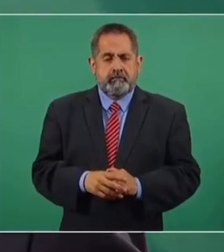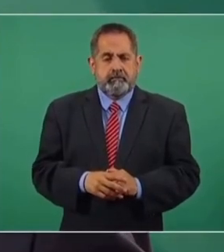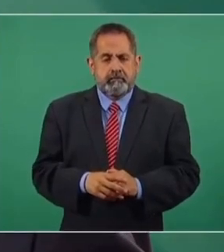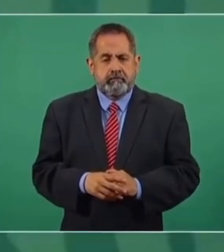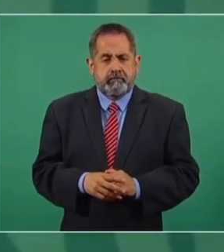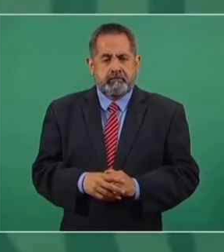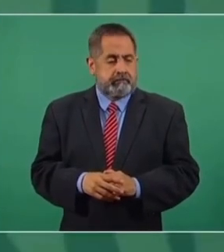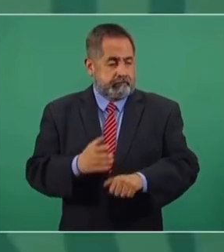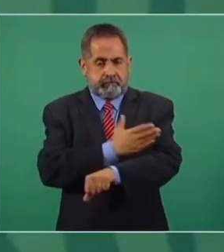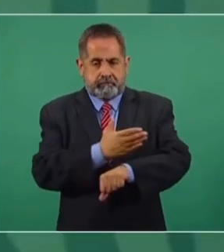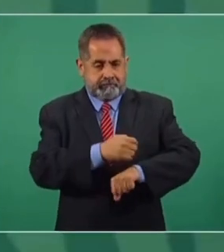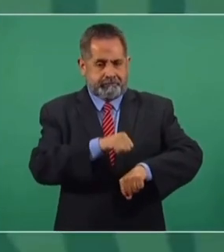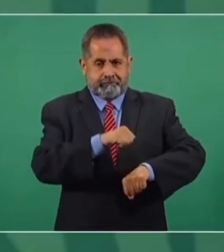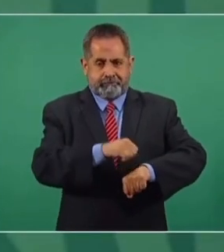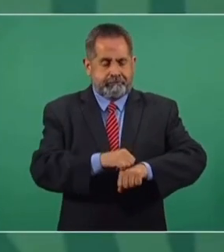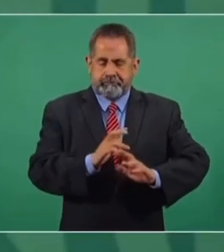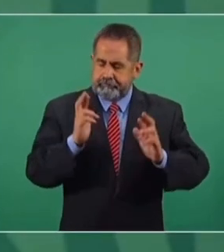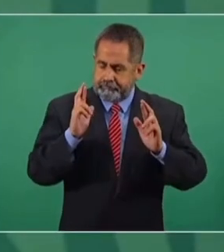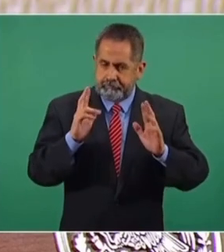Tocó madera.